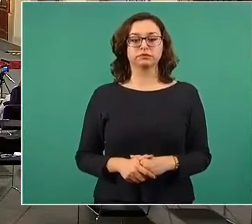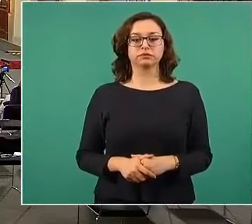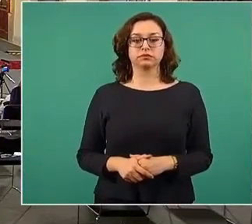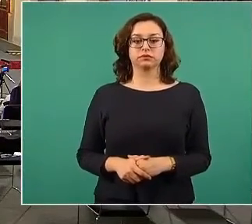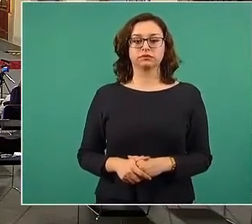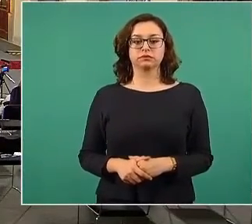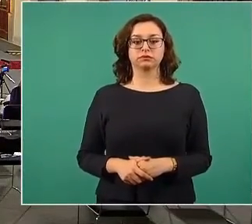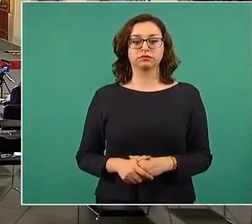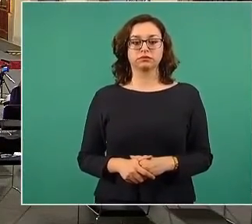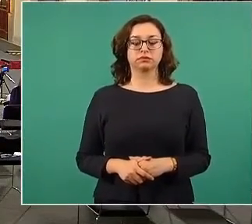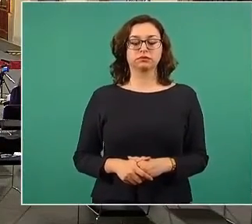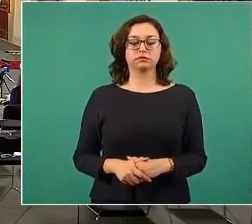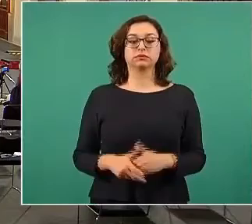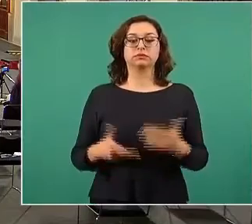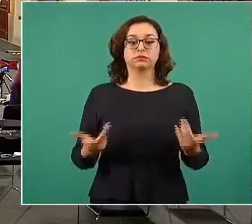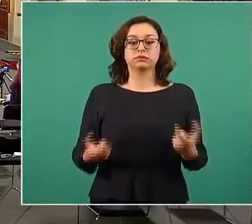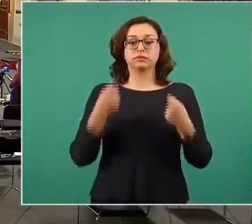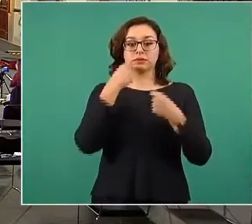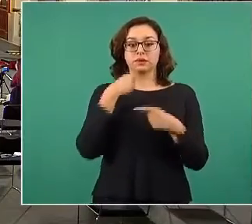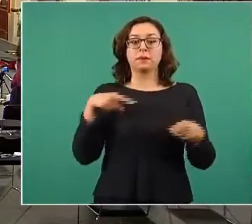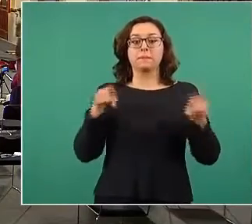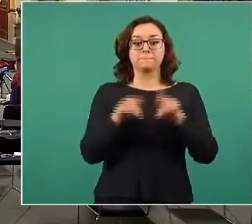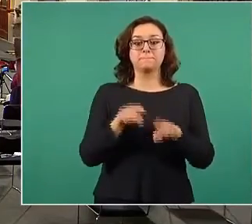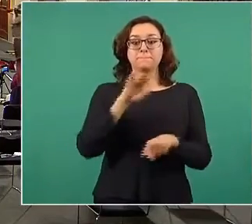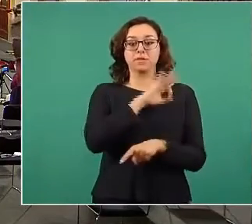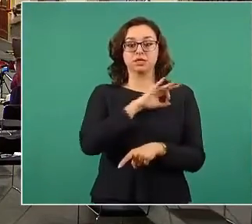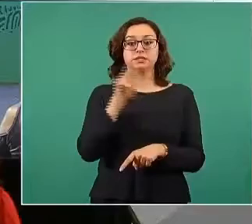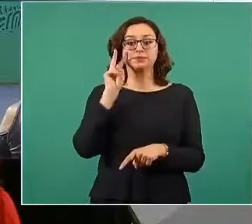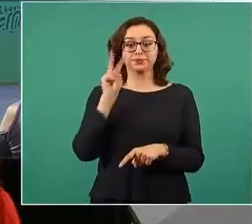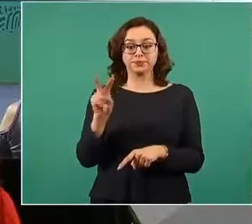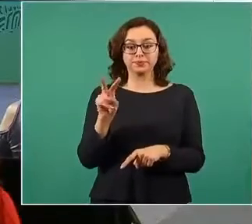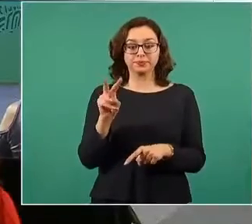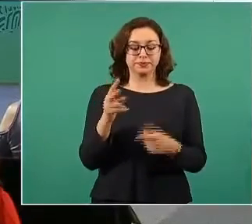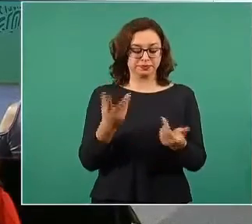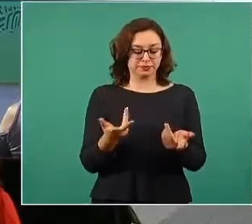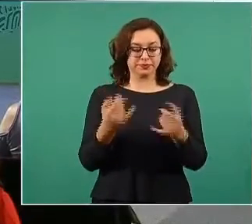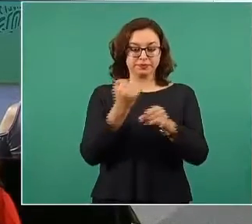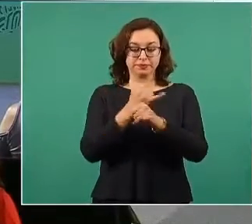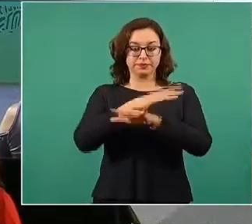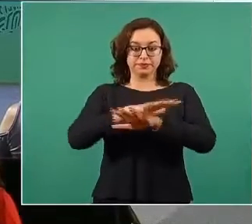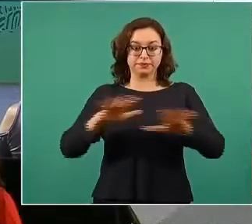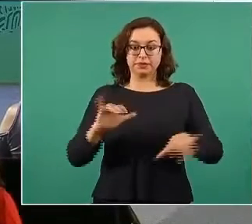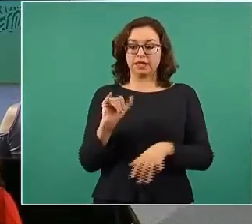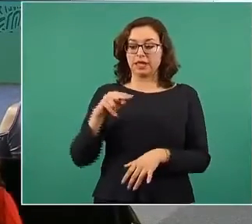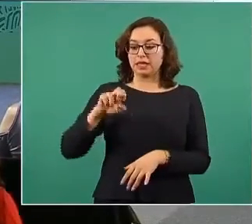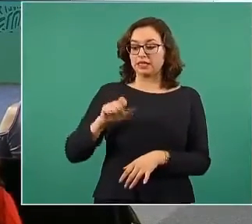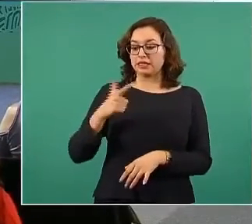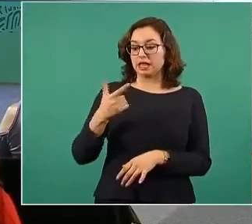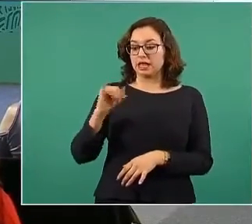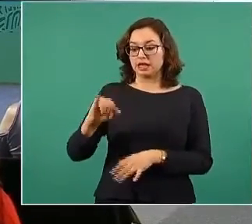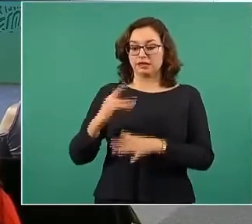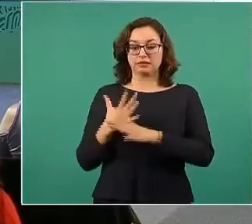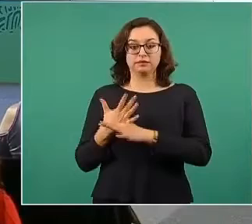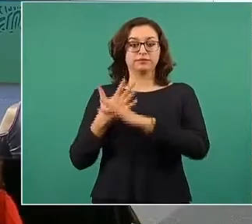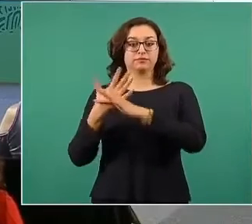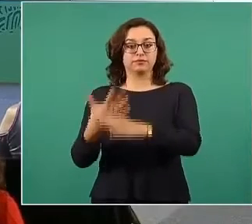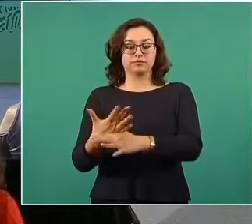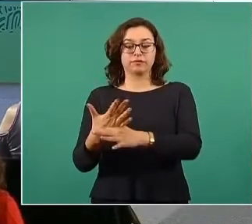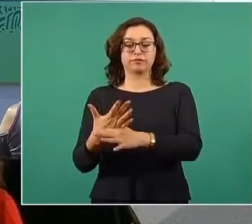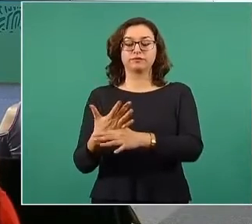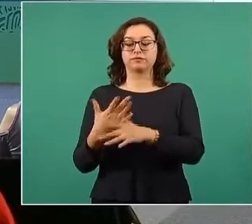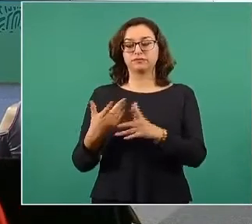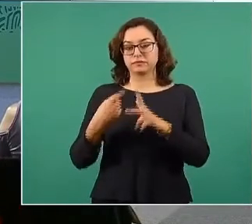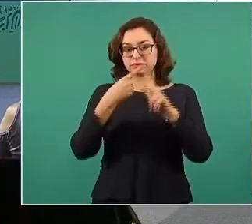Y tenemos también un gráfico con datos del INEGI, del Censo de Población